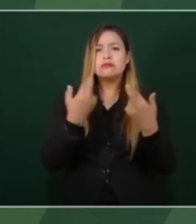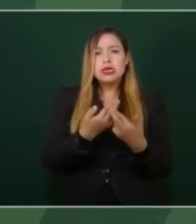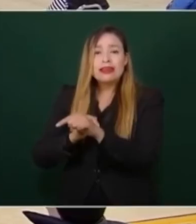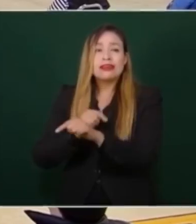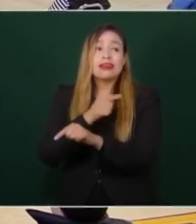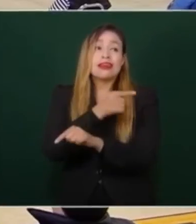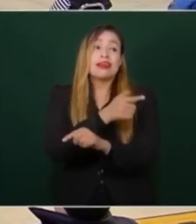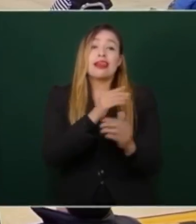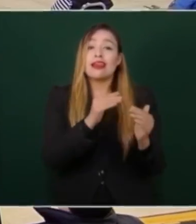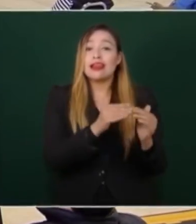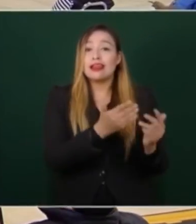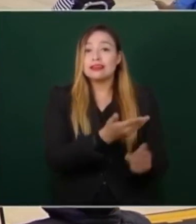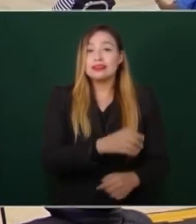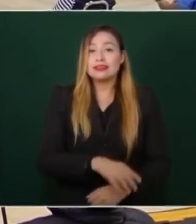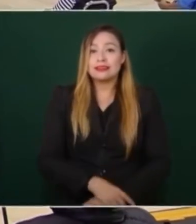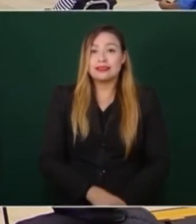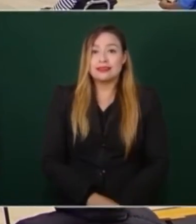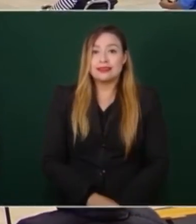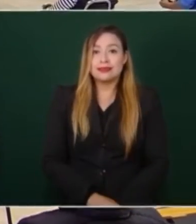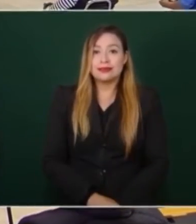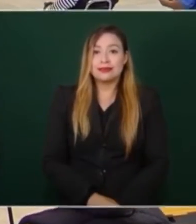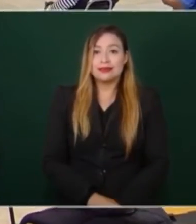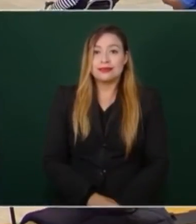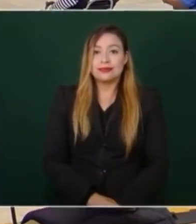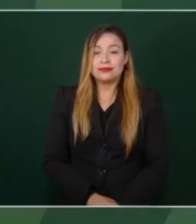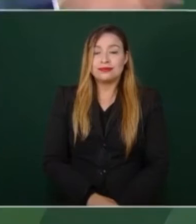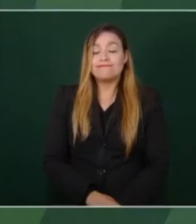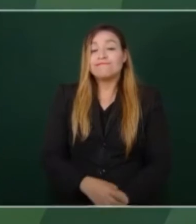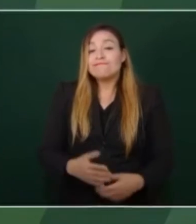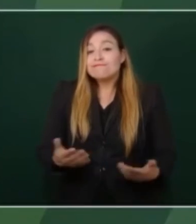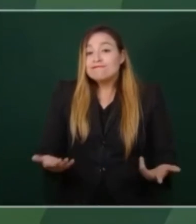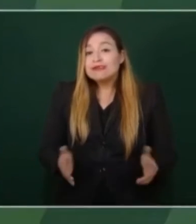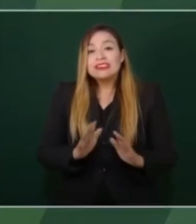información de Marcelino Ramos, Noticias TVT.